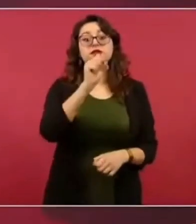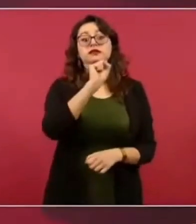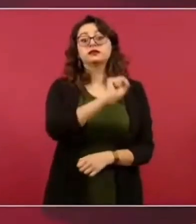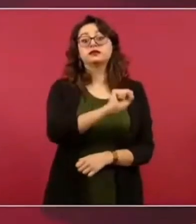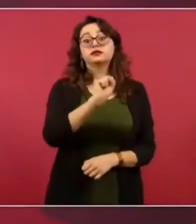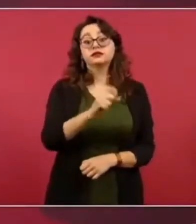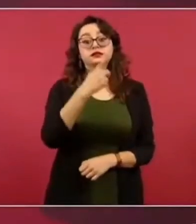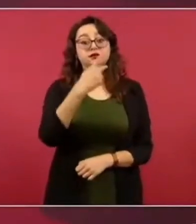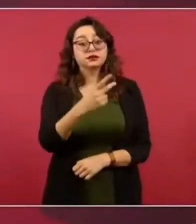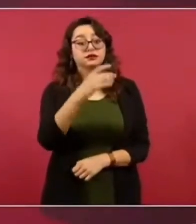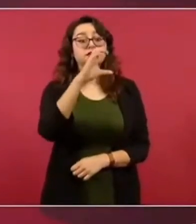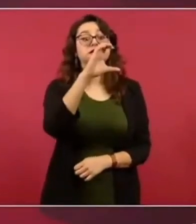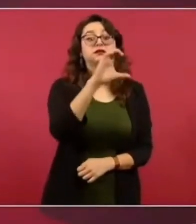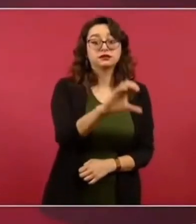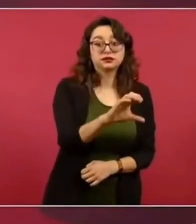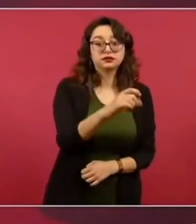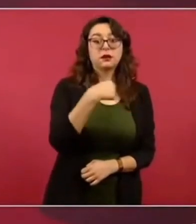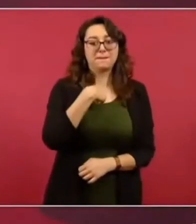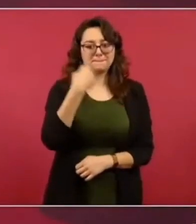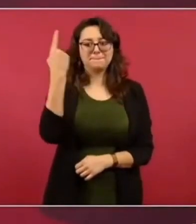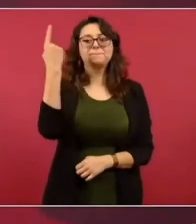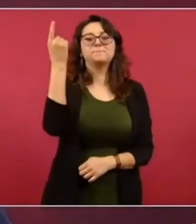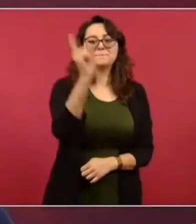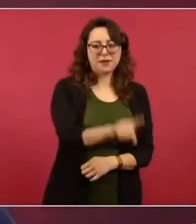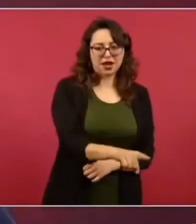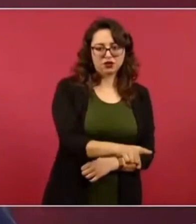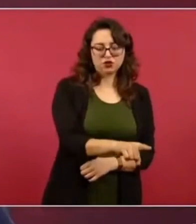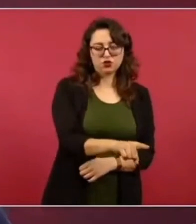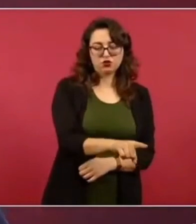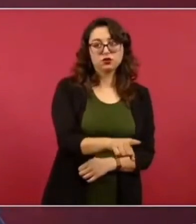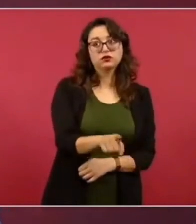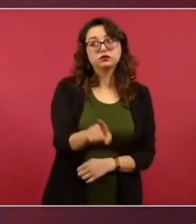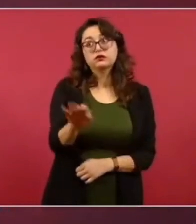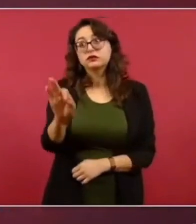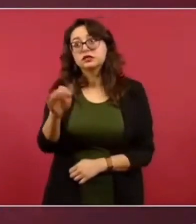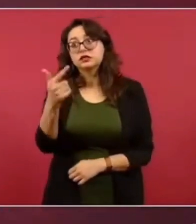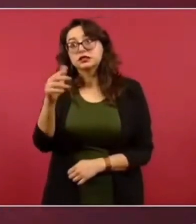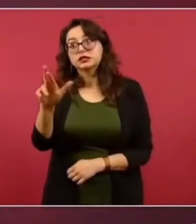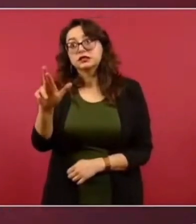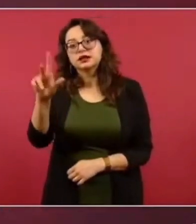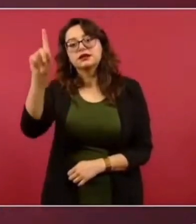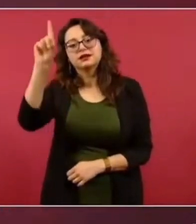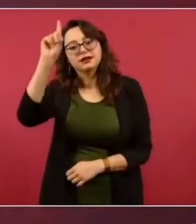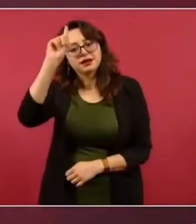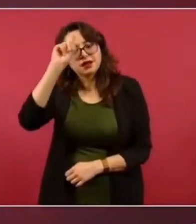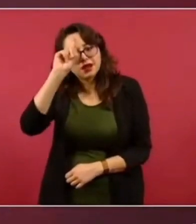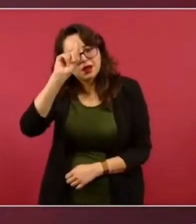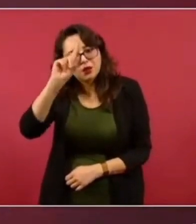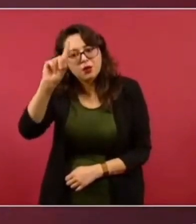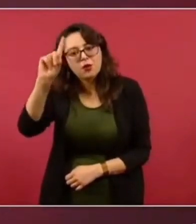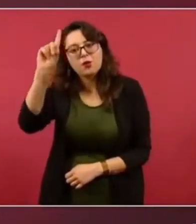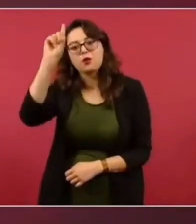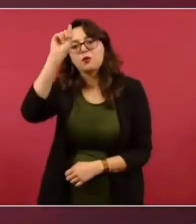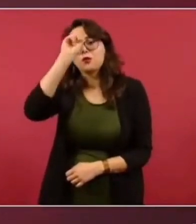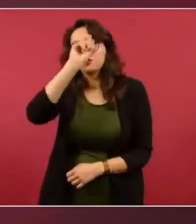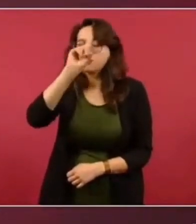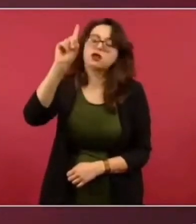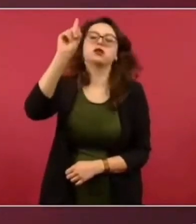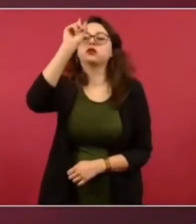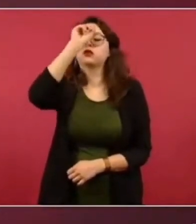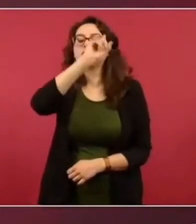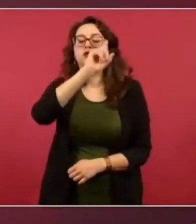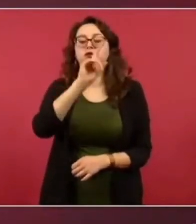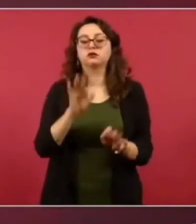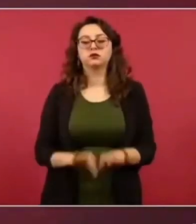Y la recomendación, sí, al fiscal es de que no haya